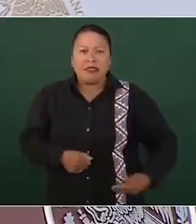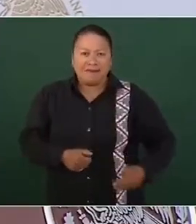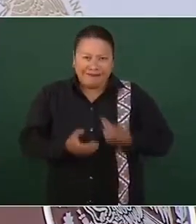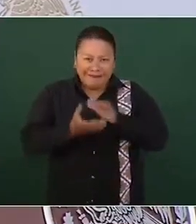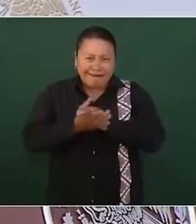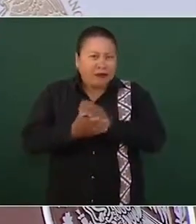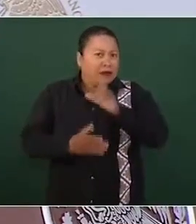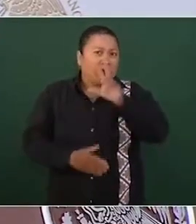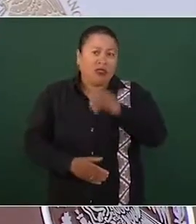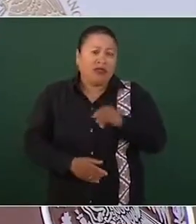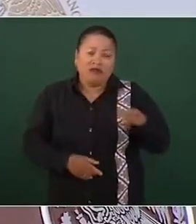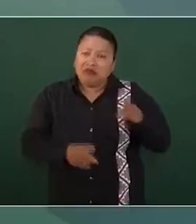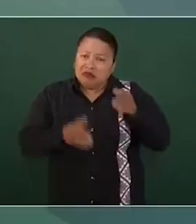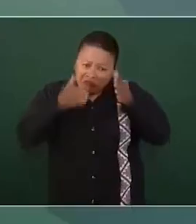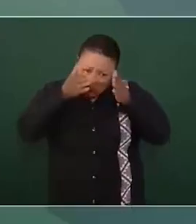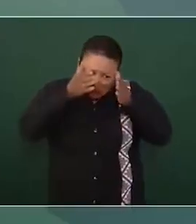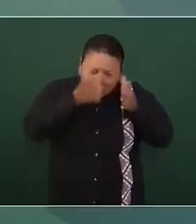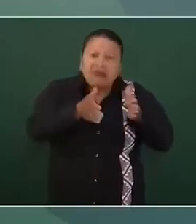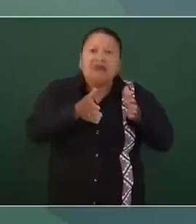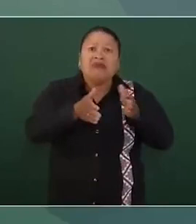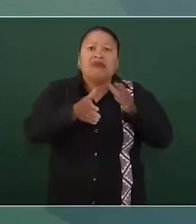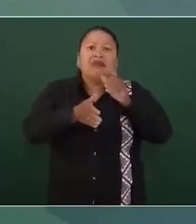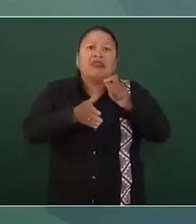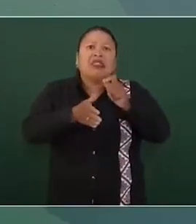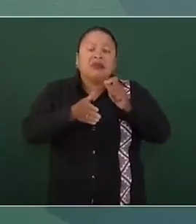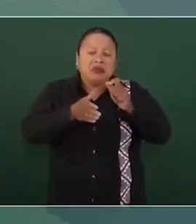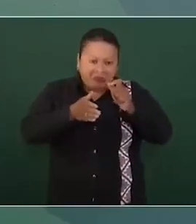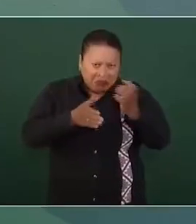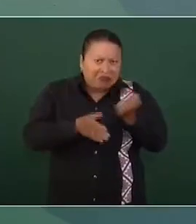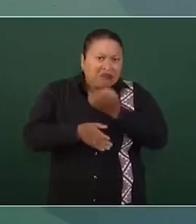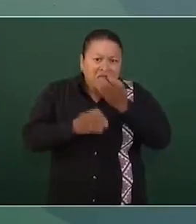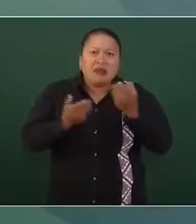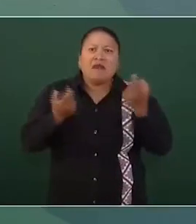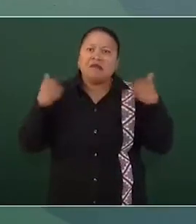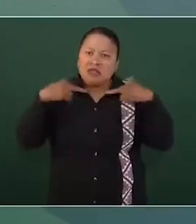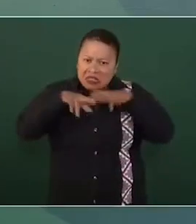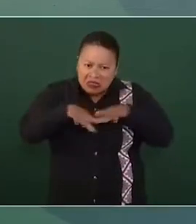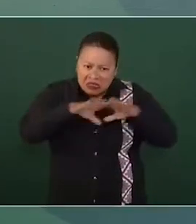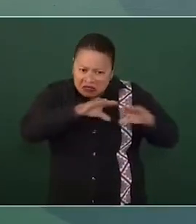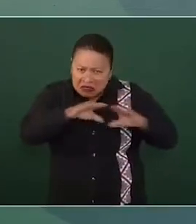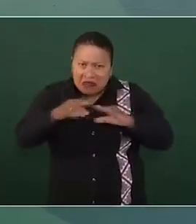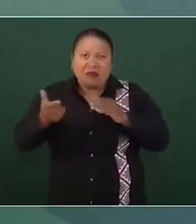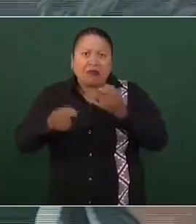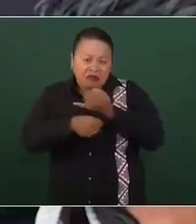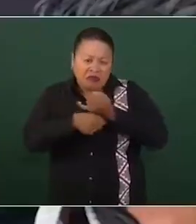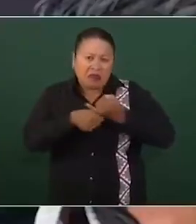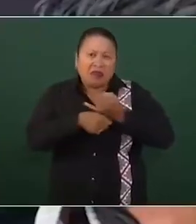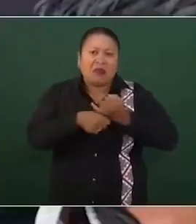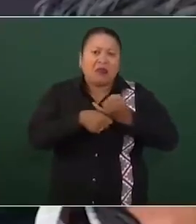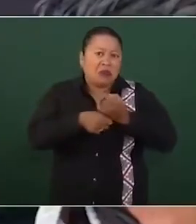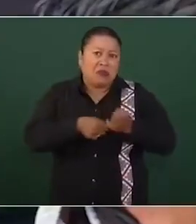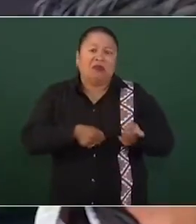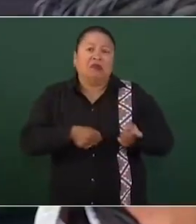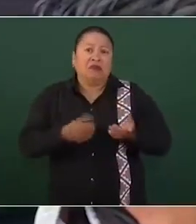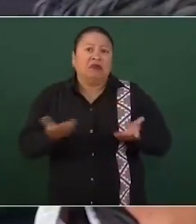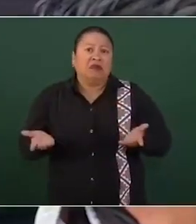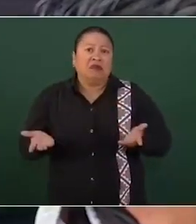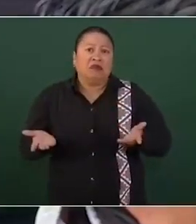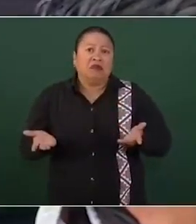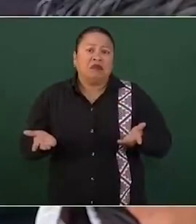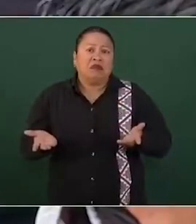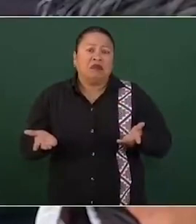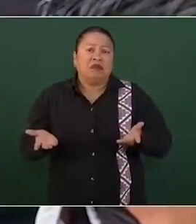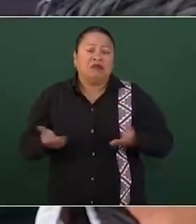dedicada a la academia, es maestra y es investigadora. Acaba